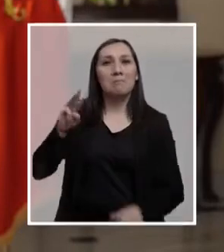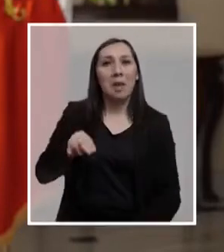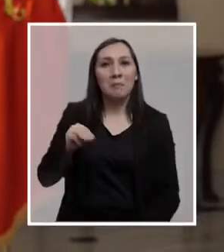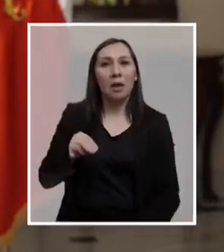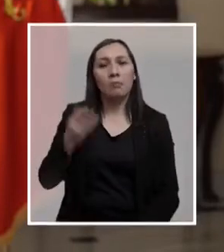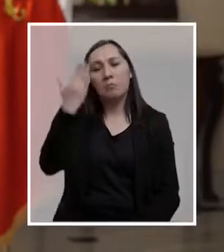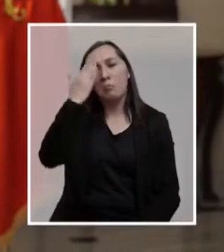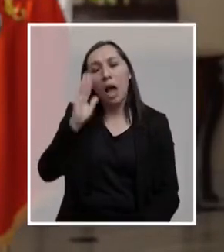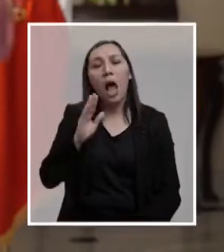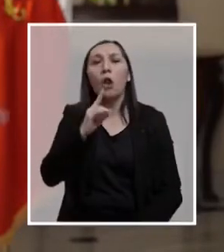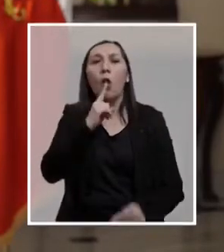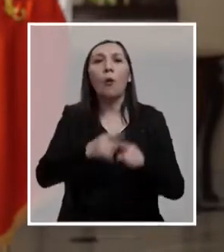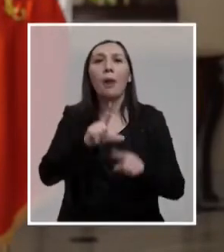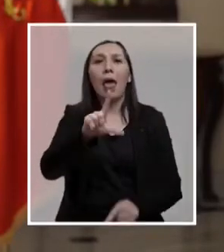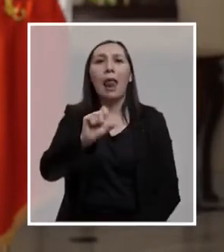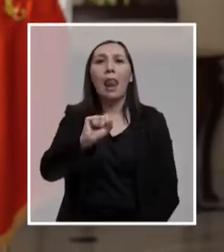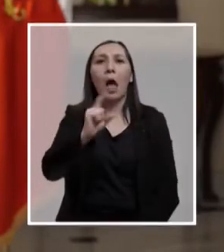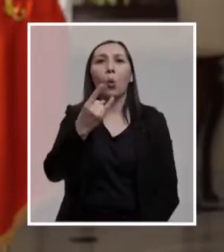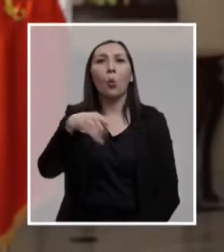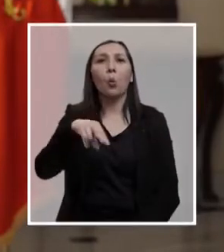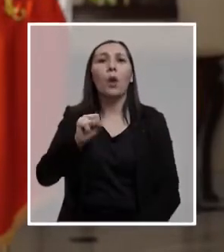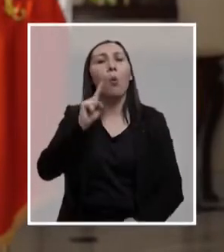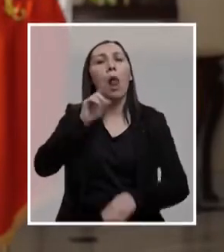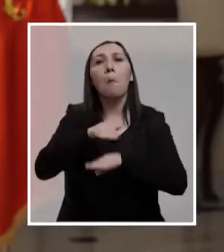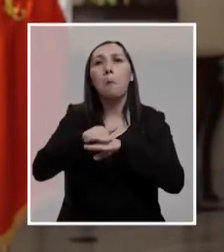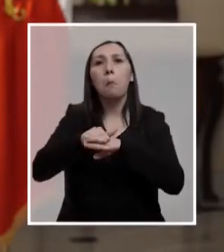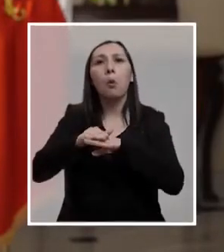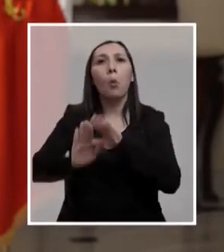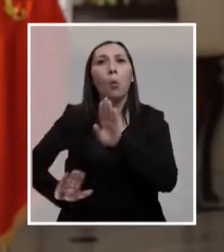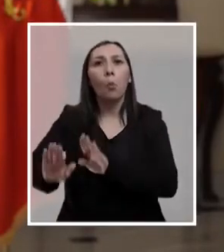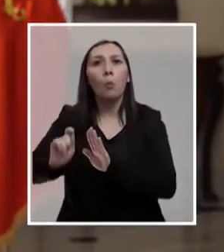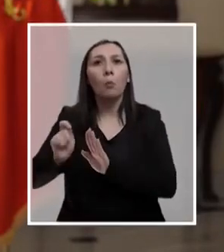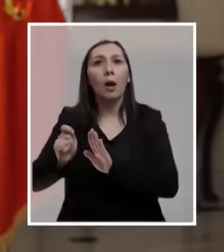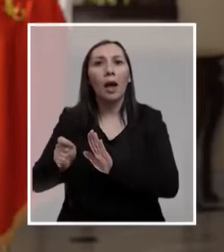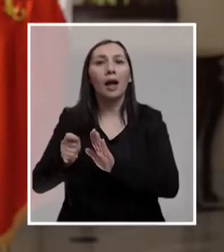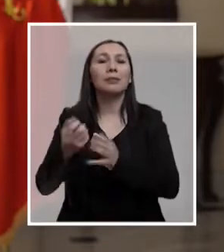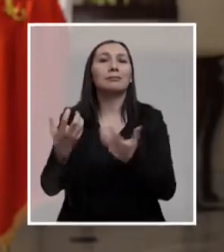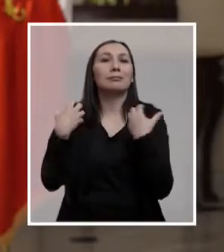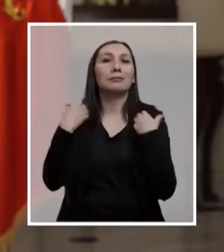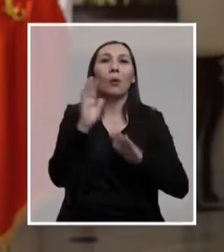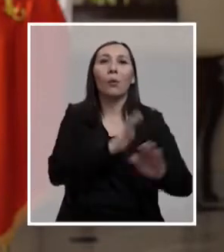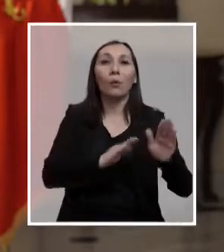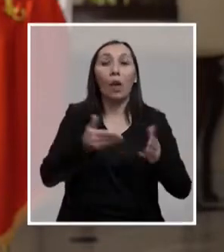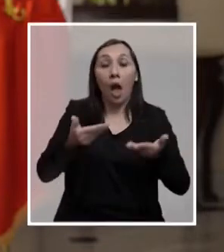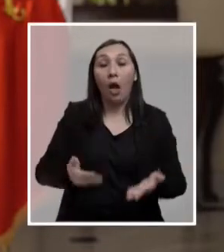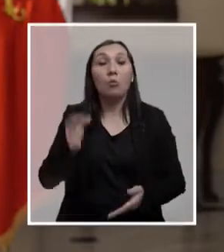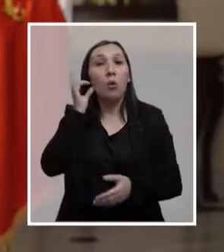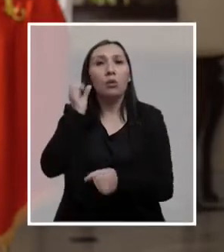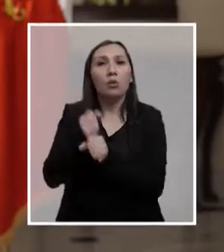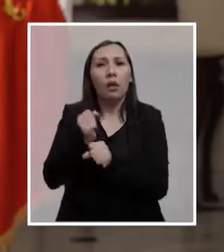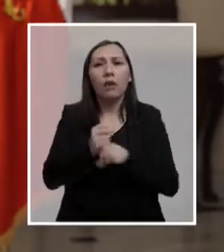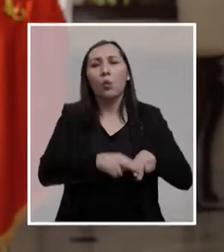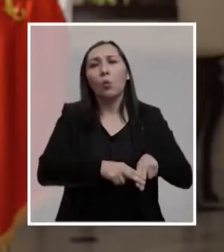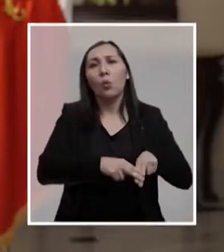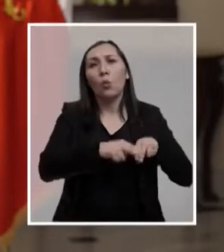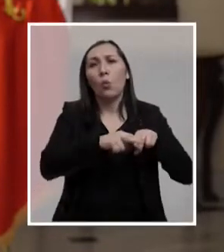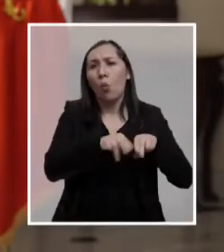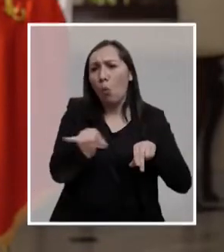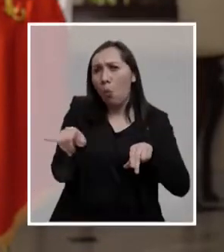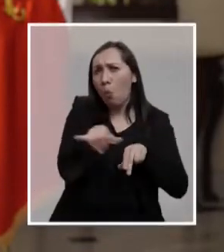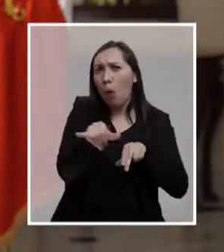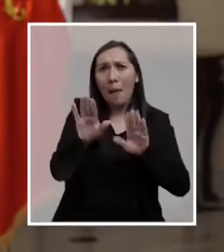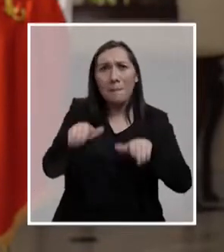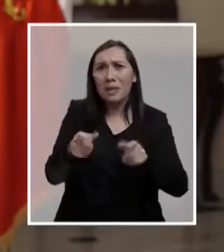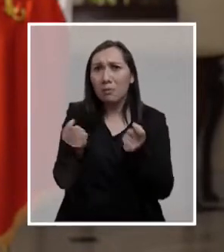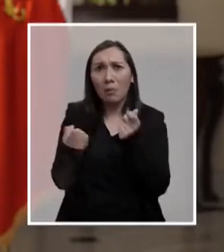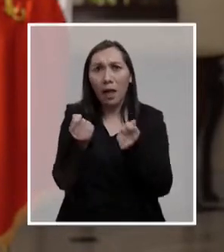de las mal llamadas lagunas y de los cuidados. Hoy, una mujer que ha trabajado y ha ahorrado exactamente el